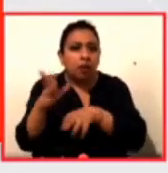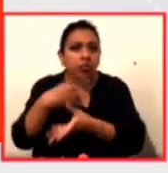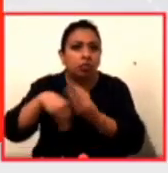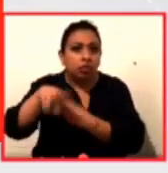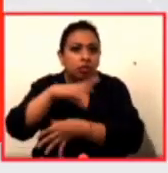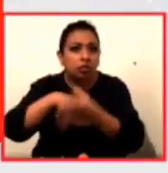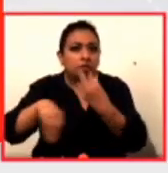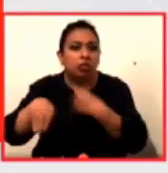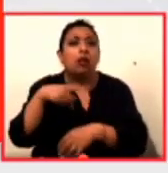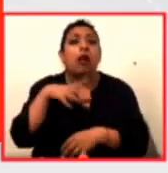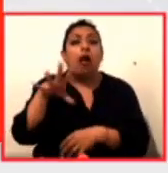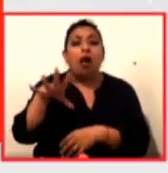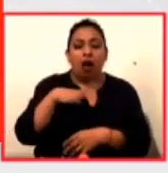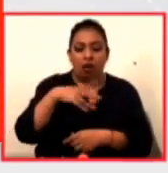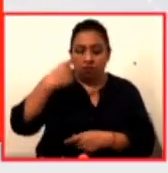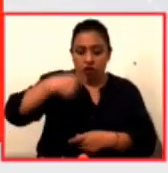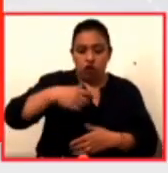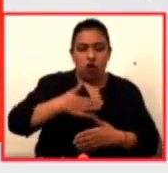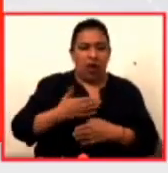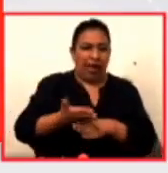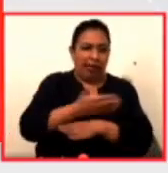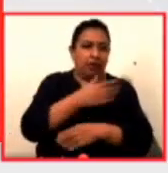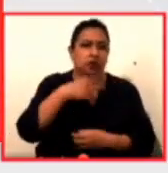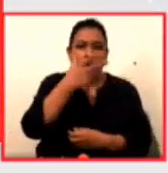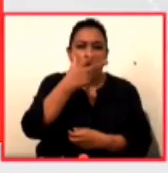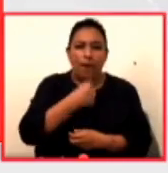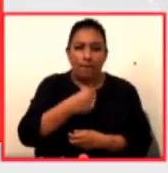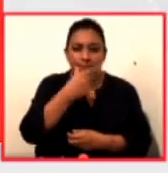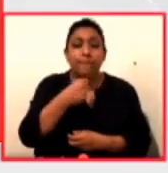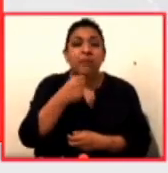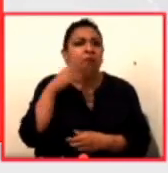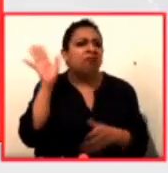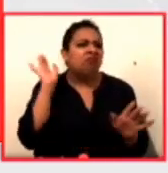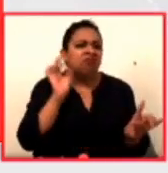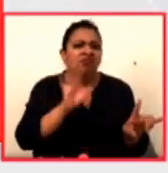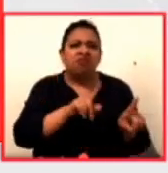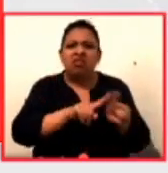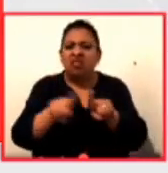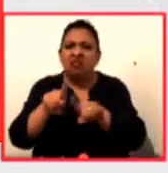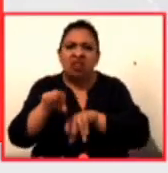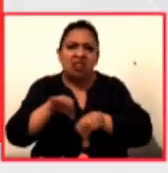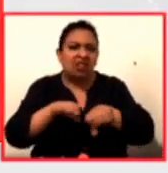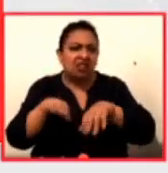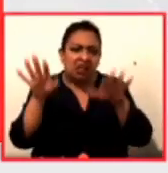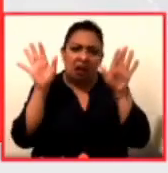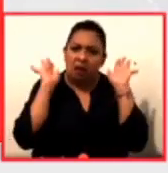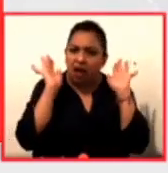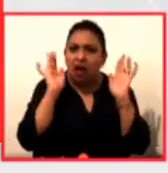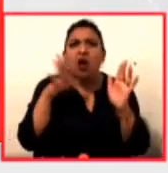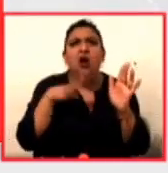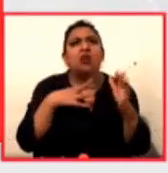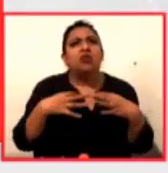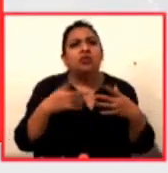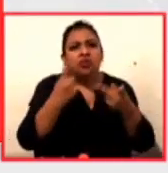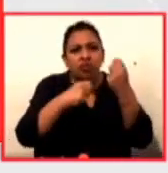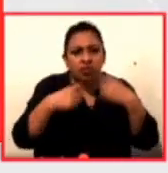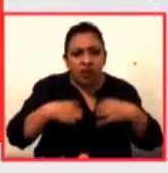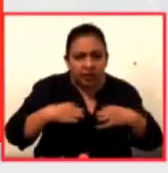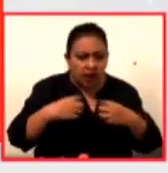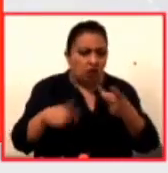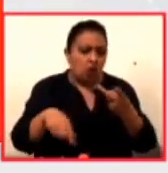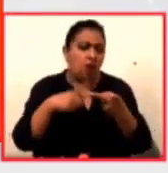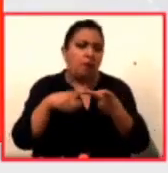anterior identidad de género masculino, pues ella hizo de todo. Trabajó en una tienda de ropa, fue